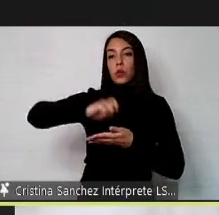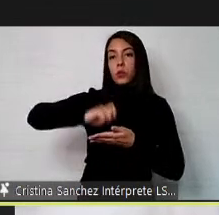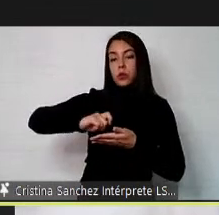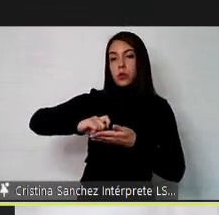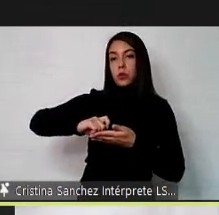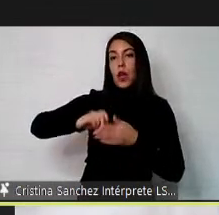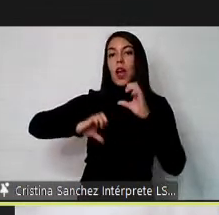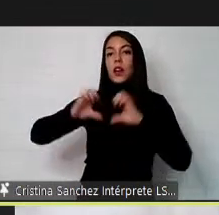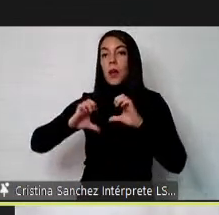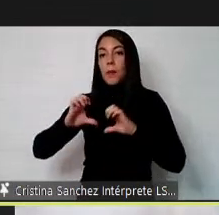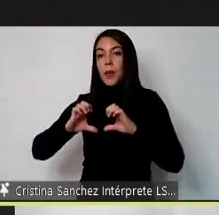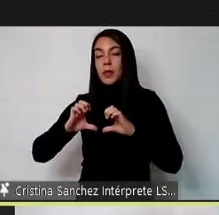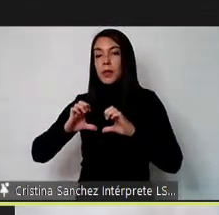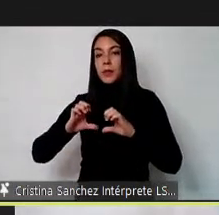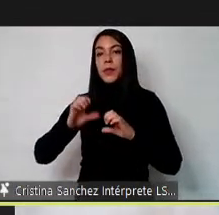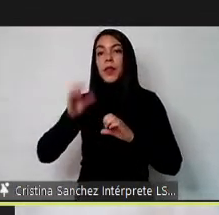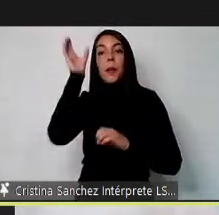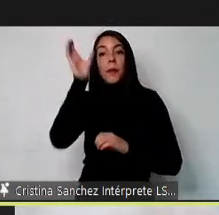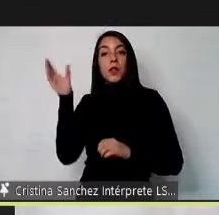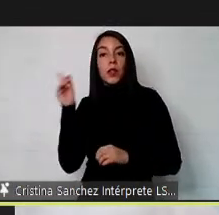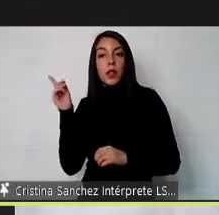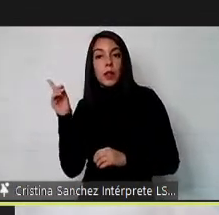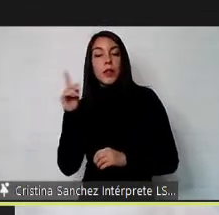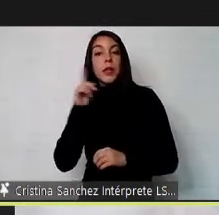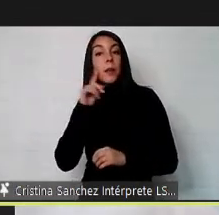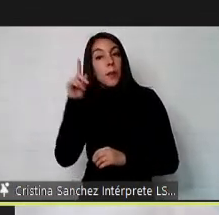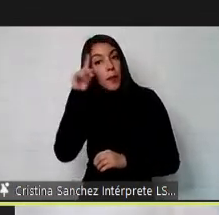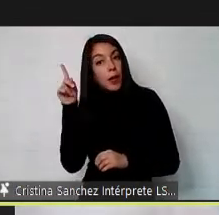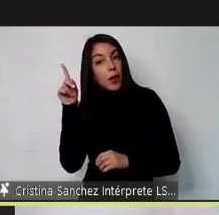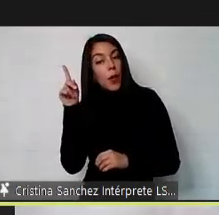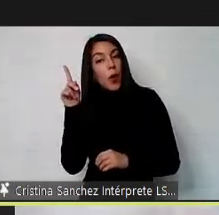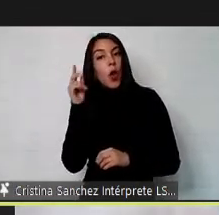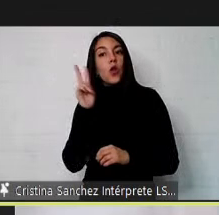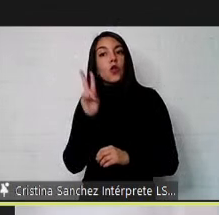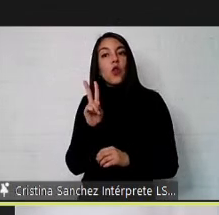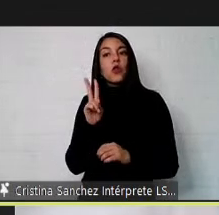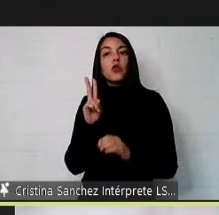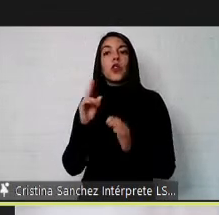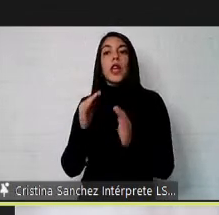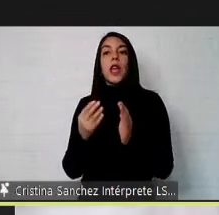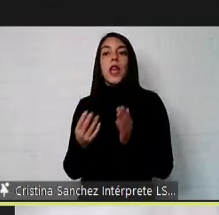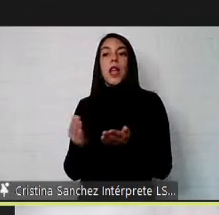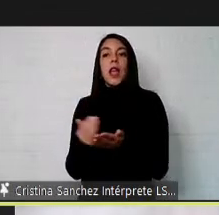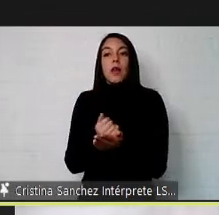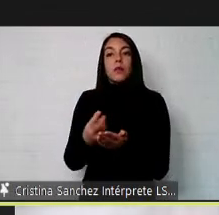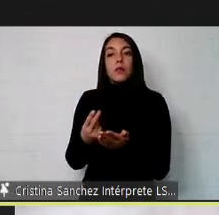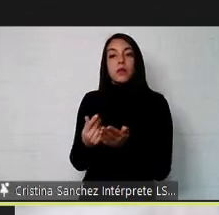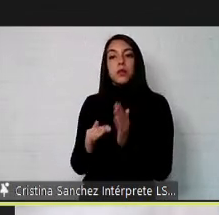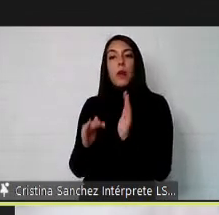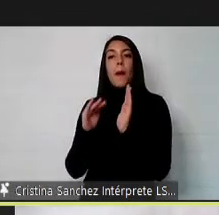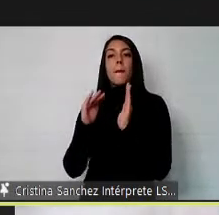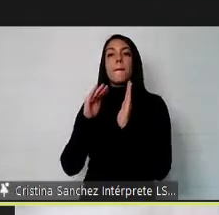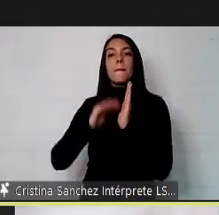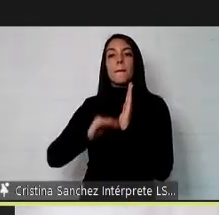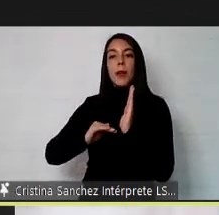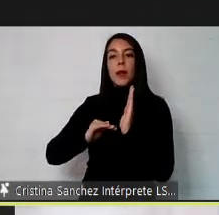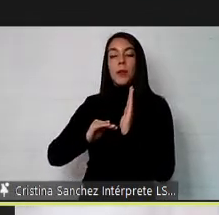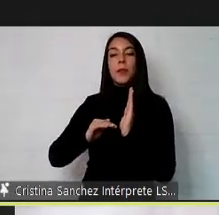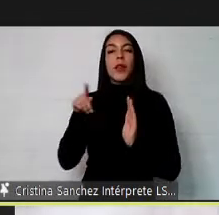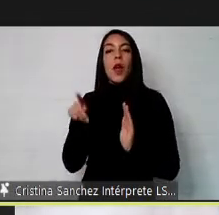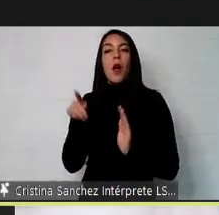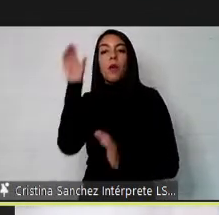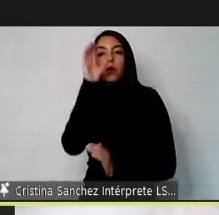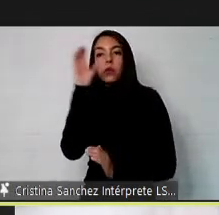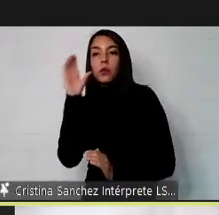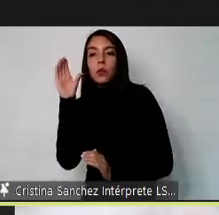discapacidad trabajando siempre y cuando esas personas ganen al menos dos ingresos mínimos ¿ya? y eso busca incentivar la contratación